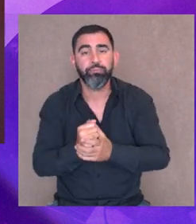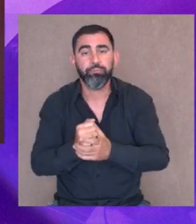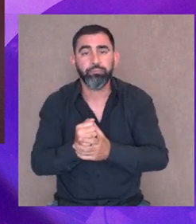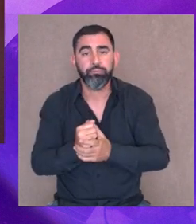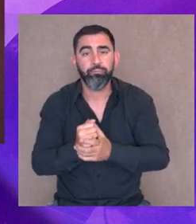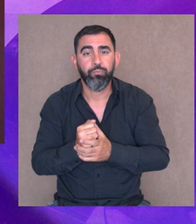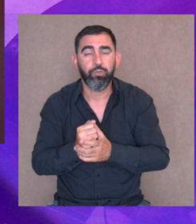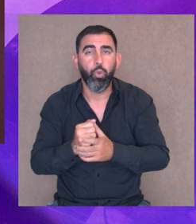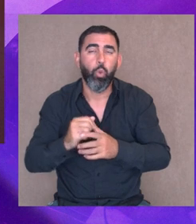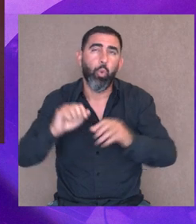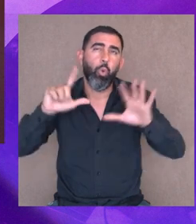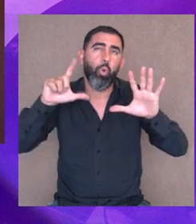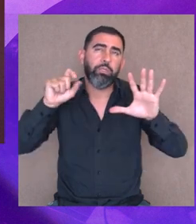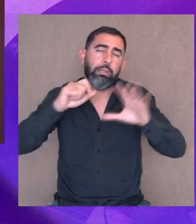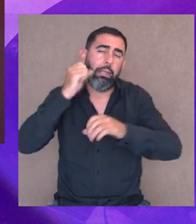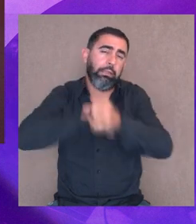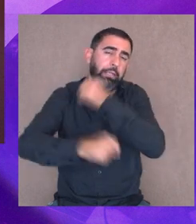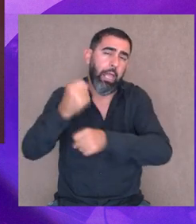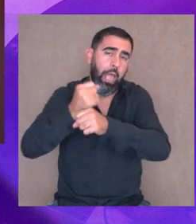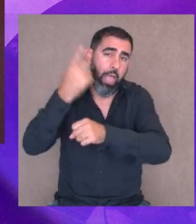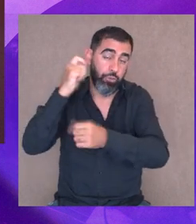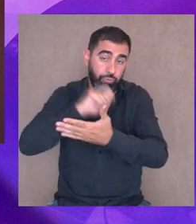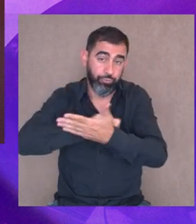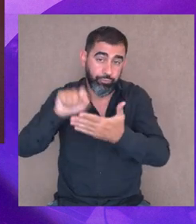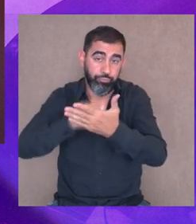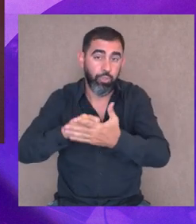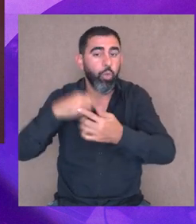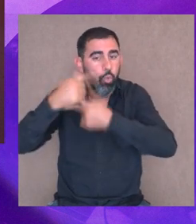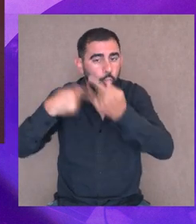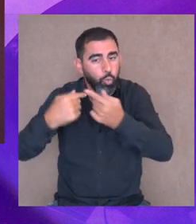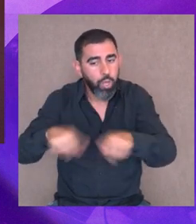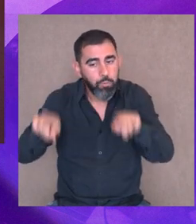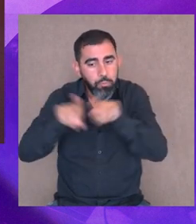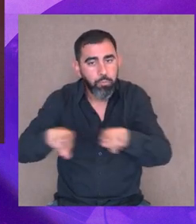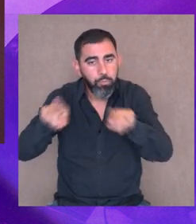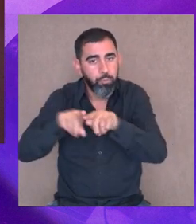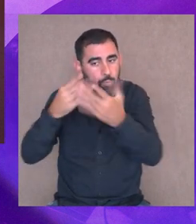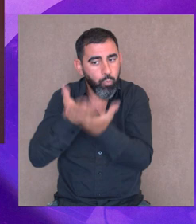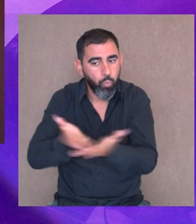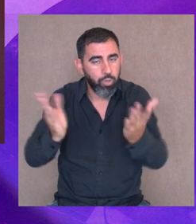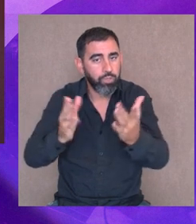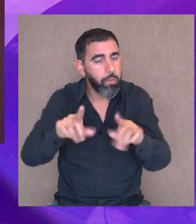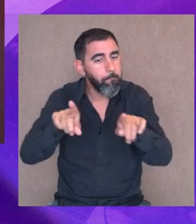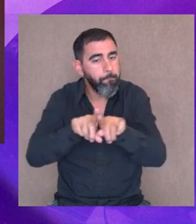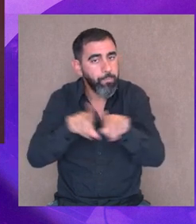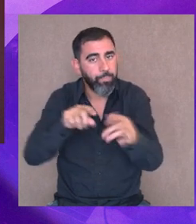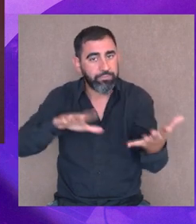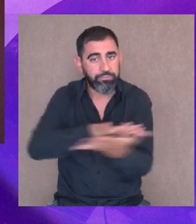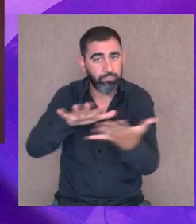unos 70 y pocos años, nos sigue hablando, eso también